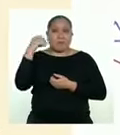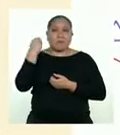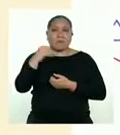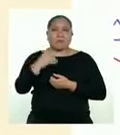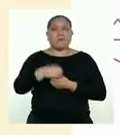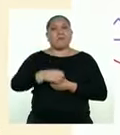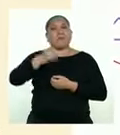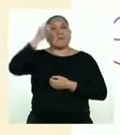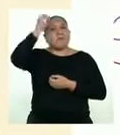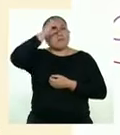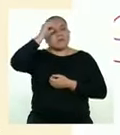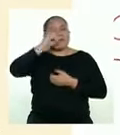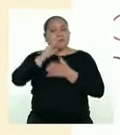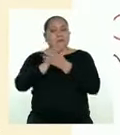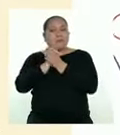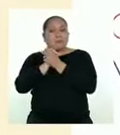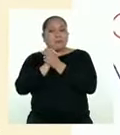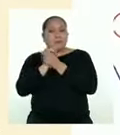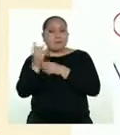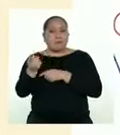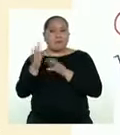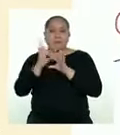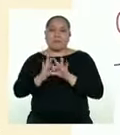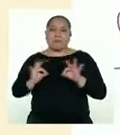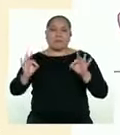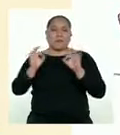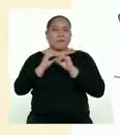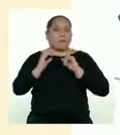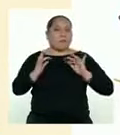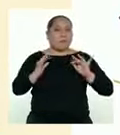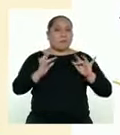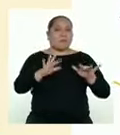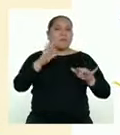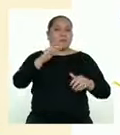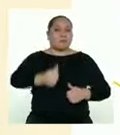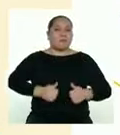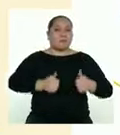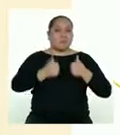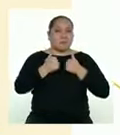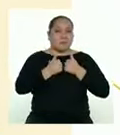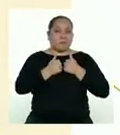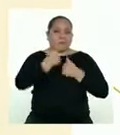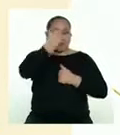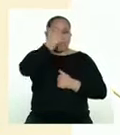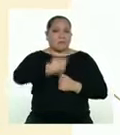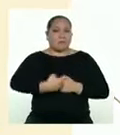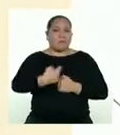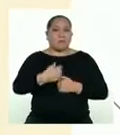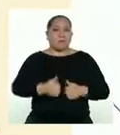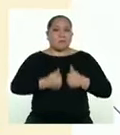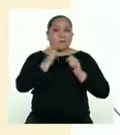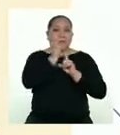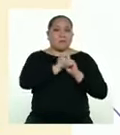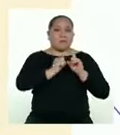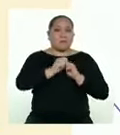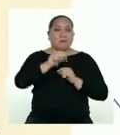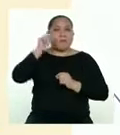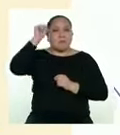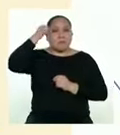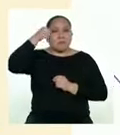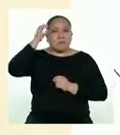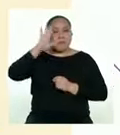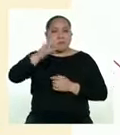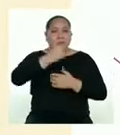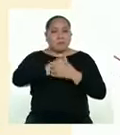opinión de compañeros y amigos tiene gran influencia en su vida personal y social. Ten en cuenta que tus hijos e